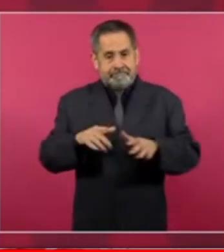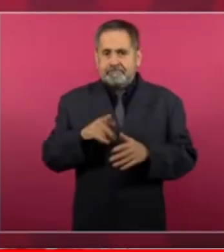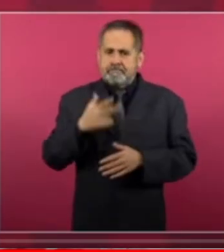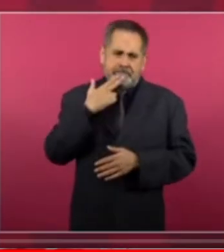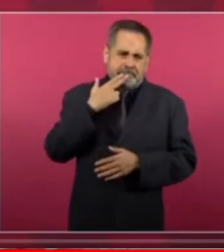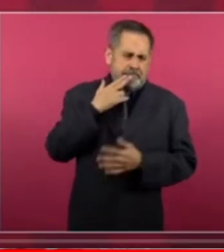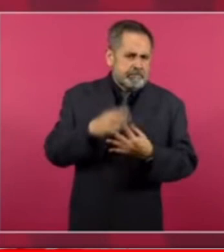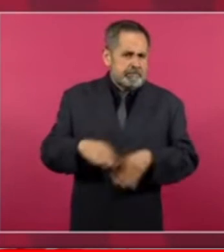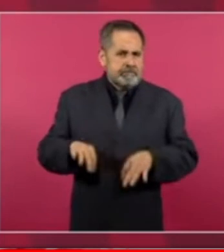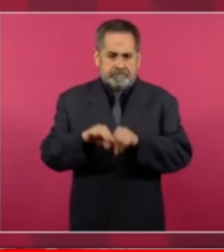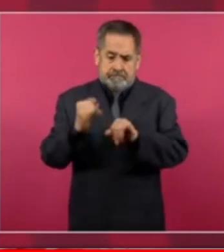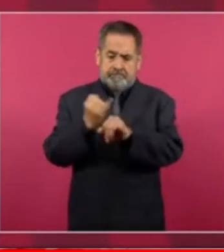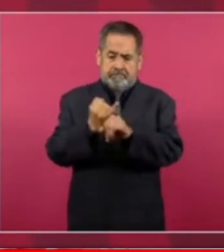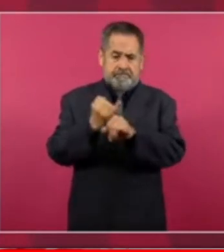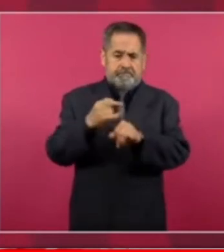importantísimo